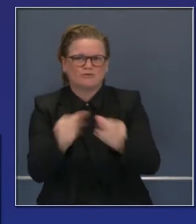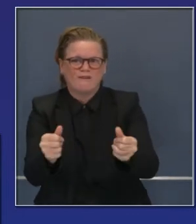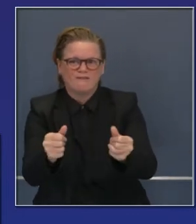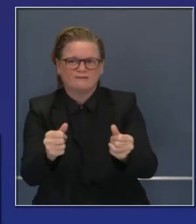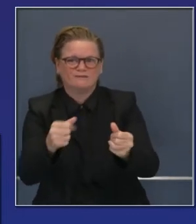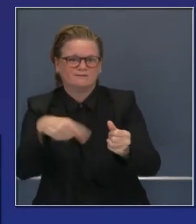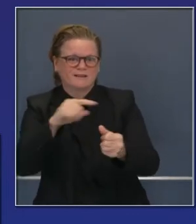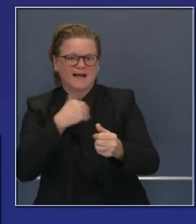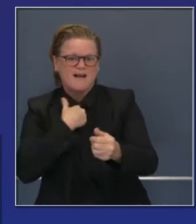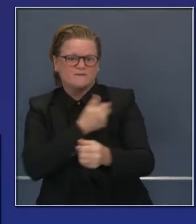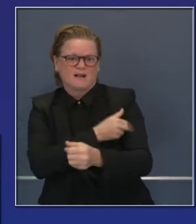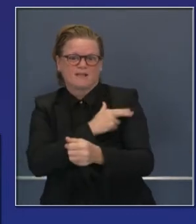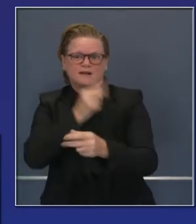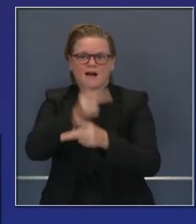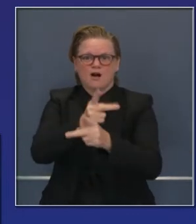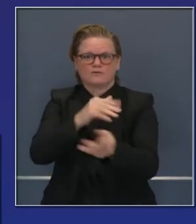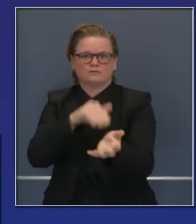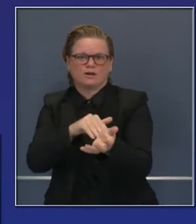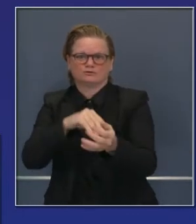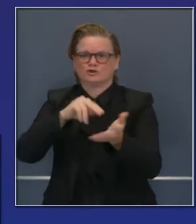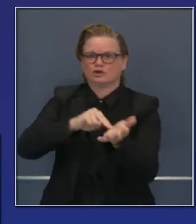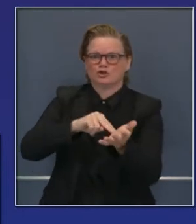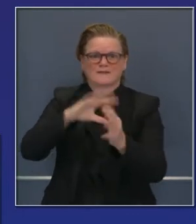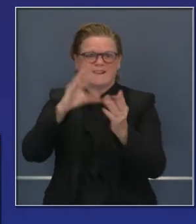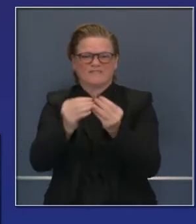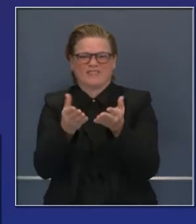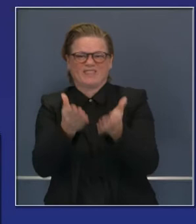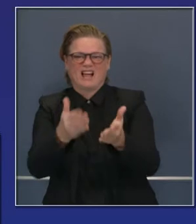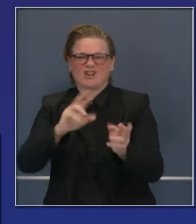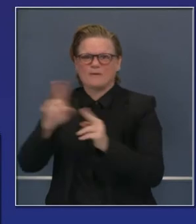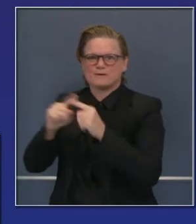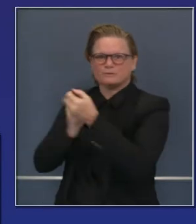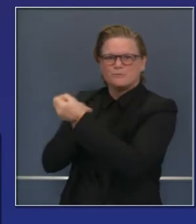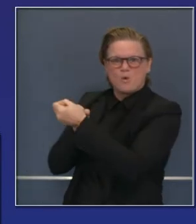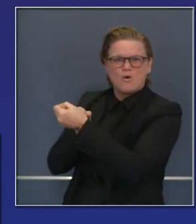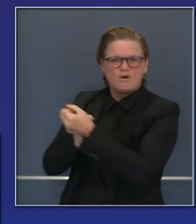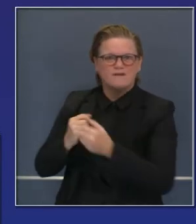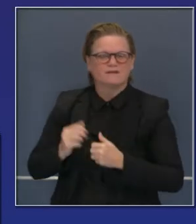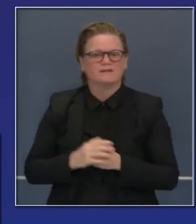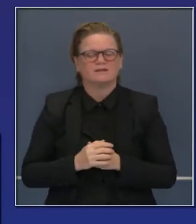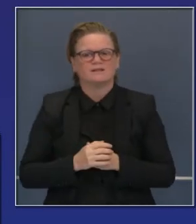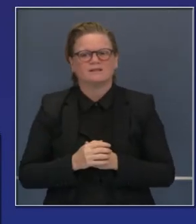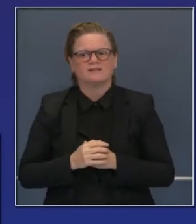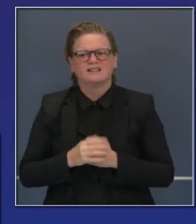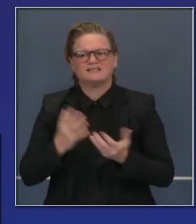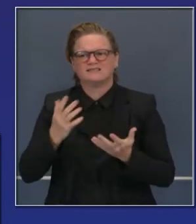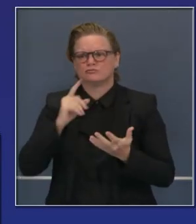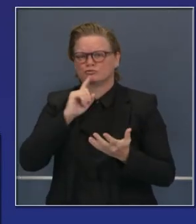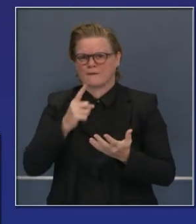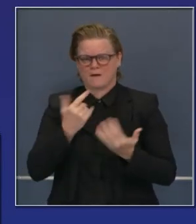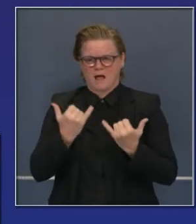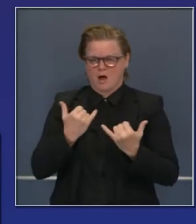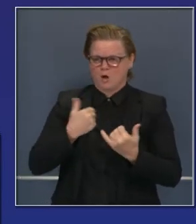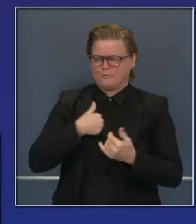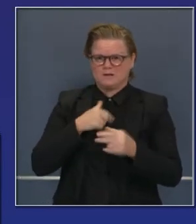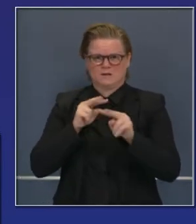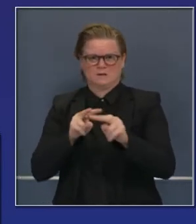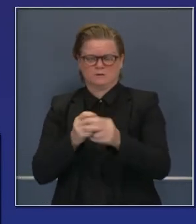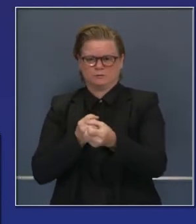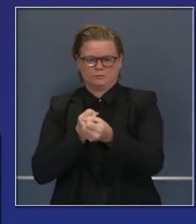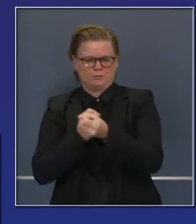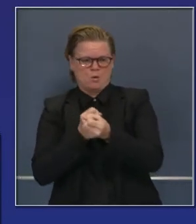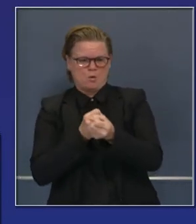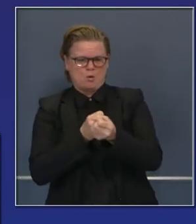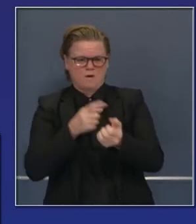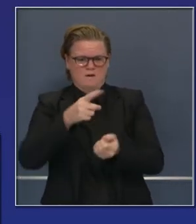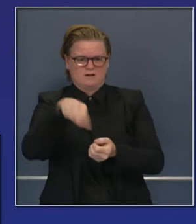que entran por sus puertas delanteras. Y mencionó usted estos pacientes que van llegando y que tenemos que